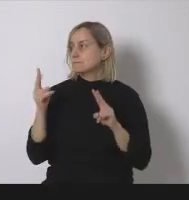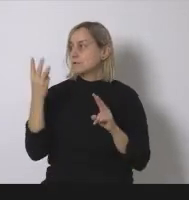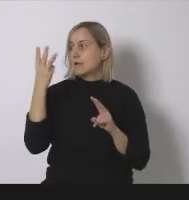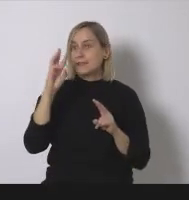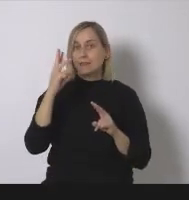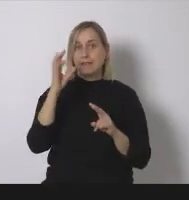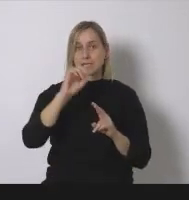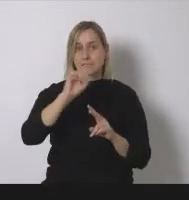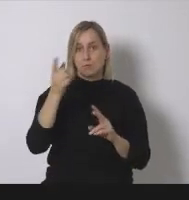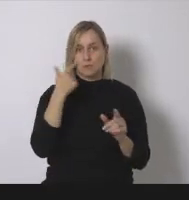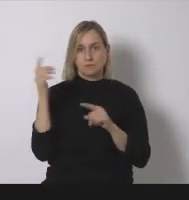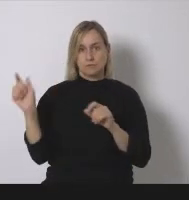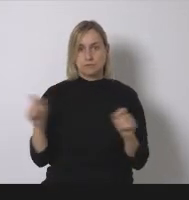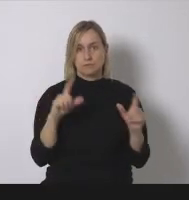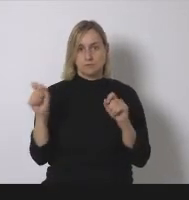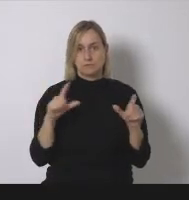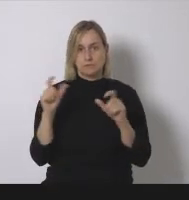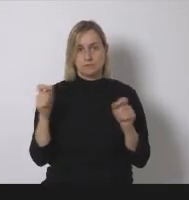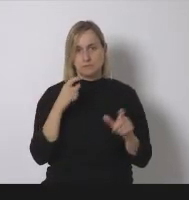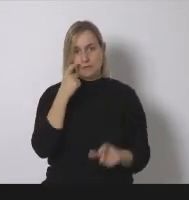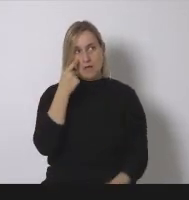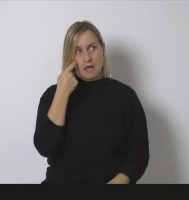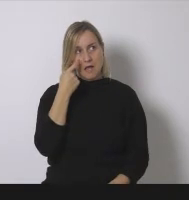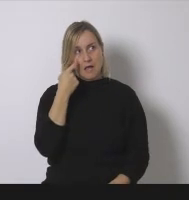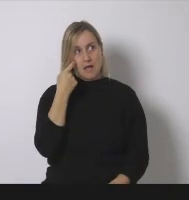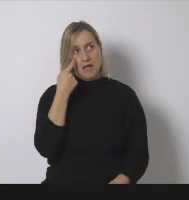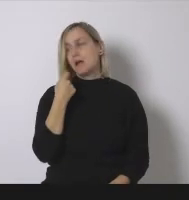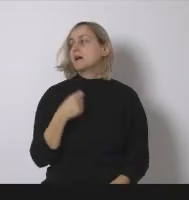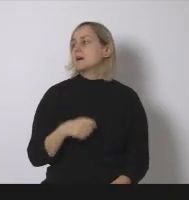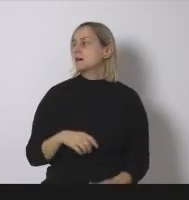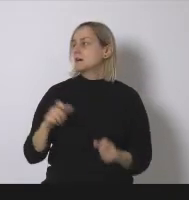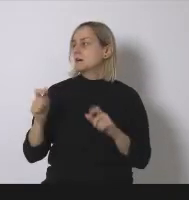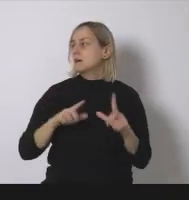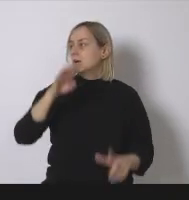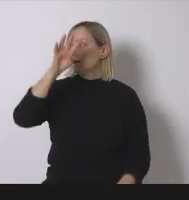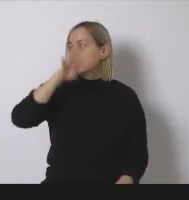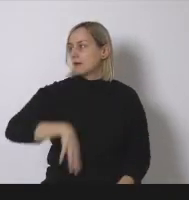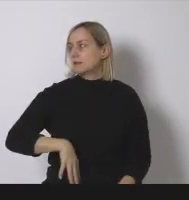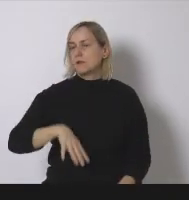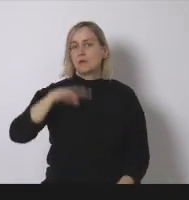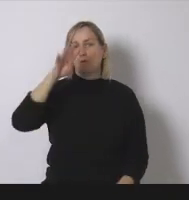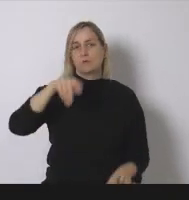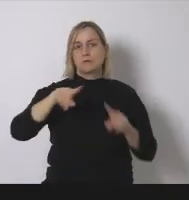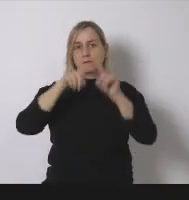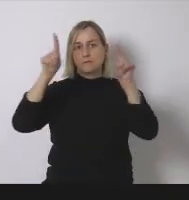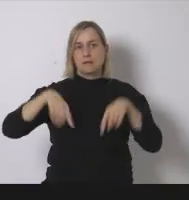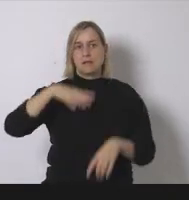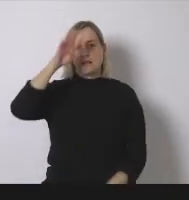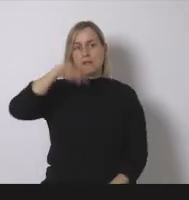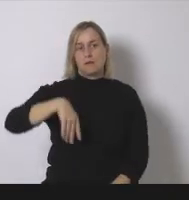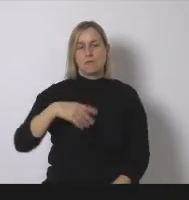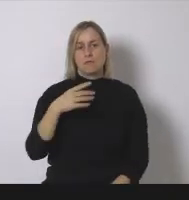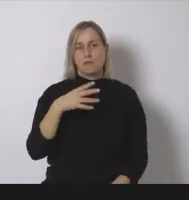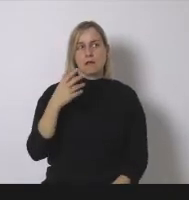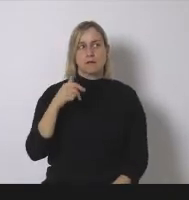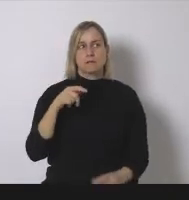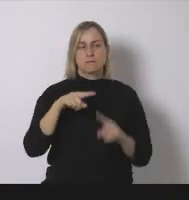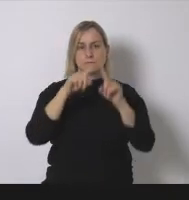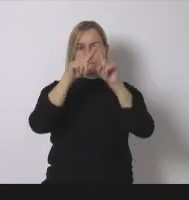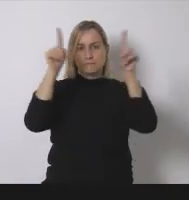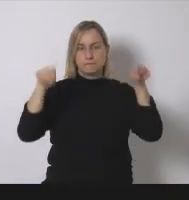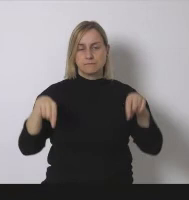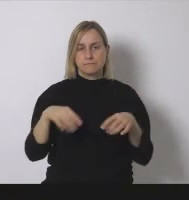superficie total de Cataluña unas 3.200.000 hectáreas aproximadamente el principal uso de esta